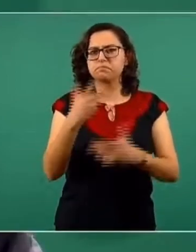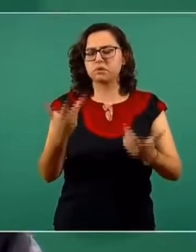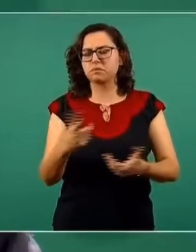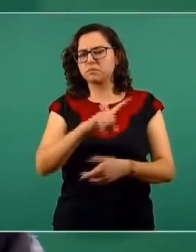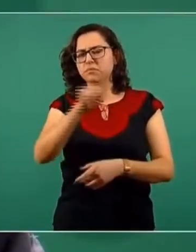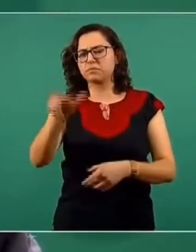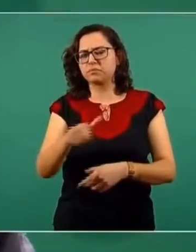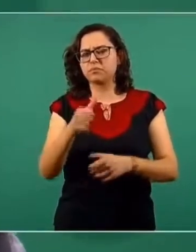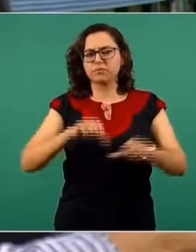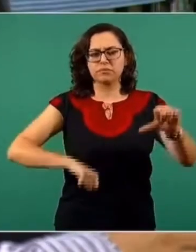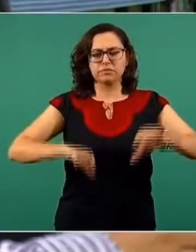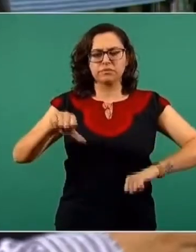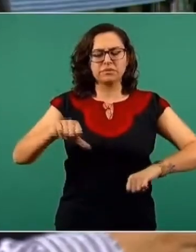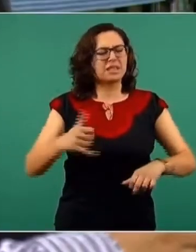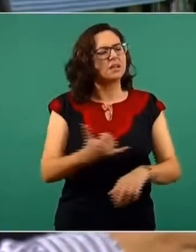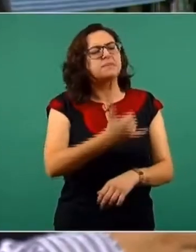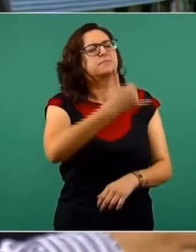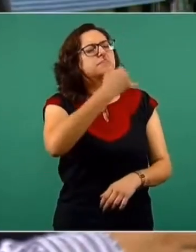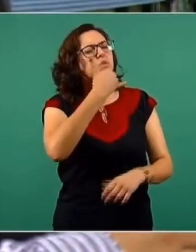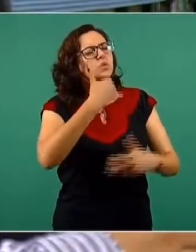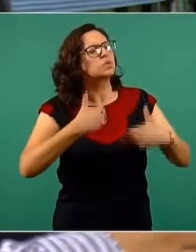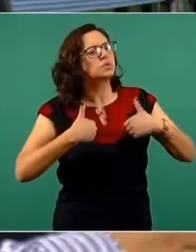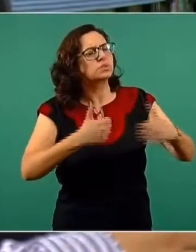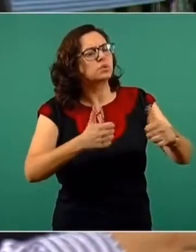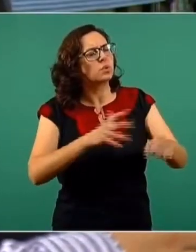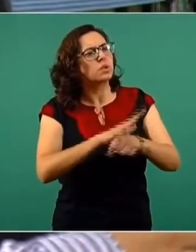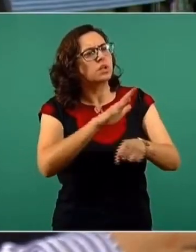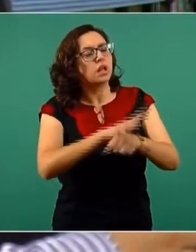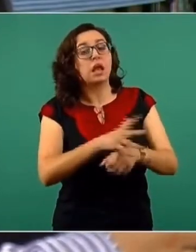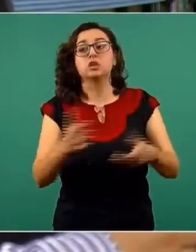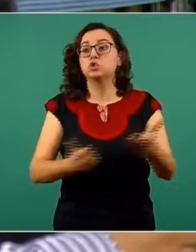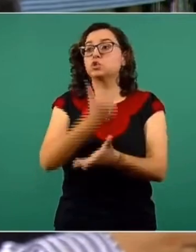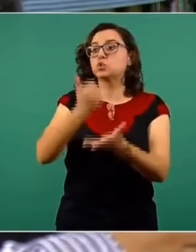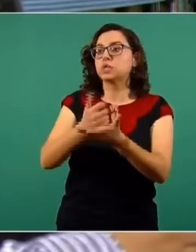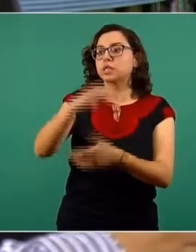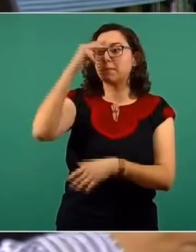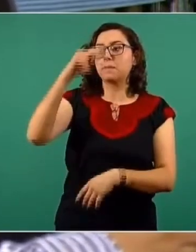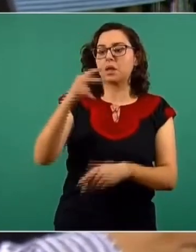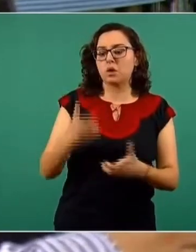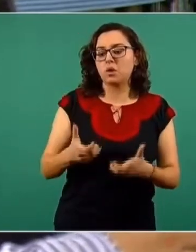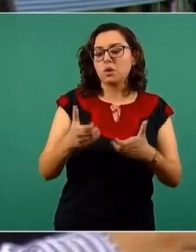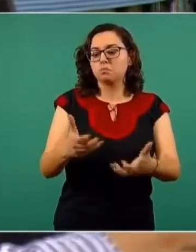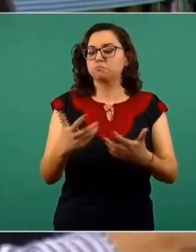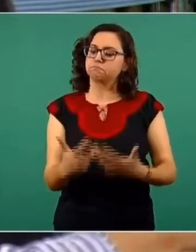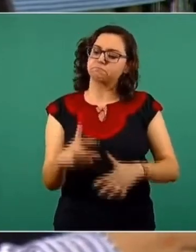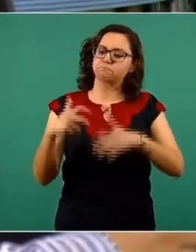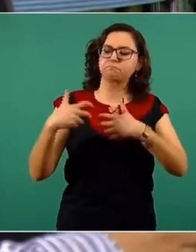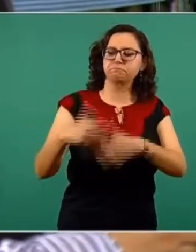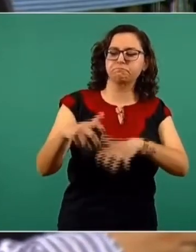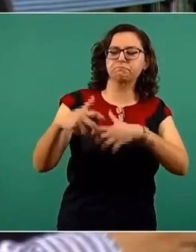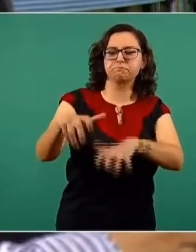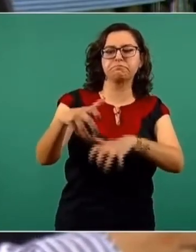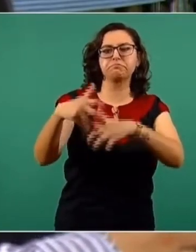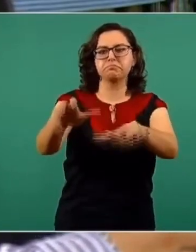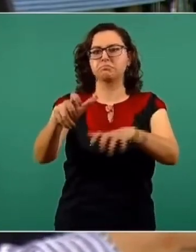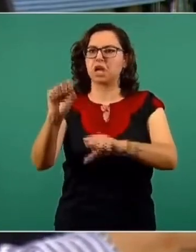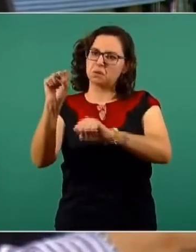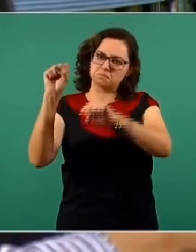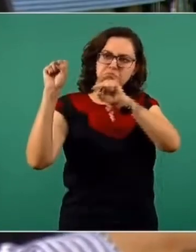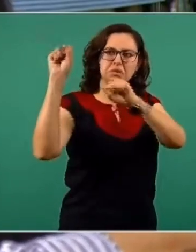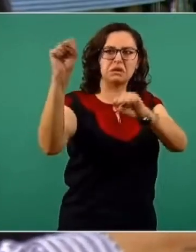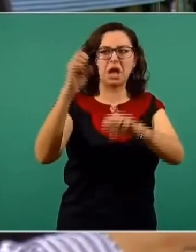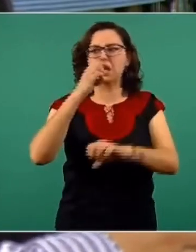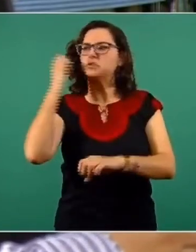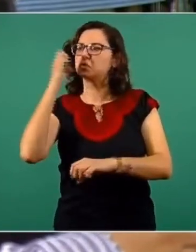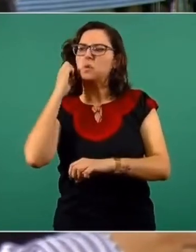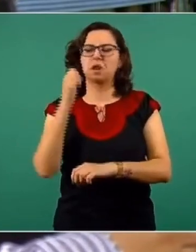sobre la parte de... A que un grupo de estudiantes marchó sobre las calles de la Ciudad de México, llegó al Zócalo, exigiendo un regreso seguro a las clases. En ese sentido,